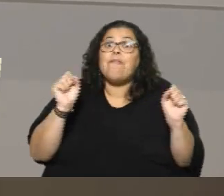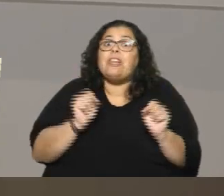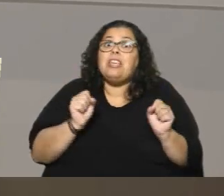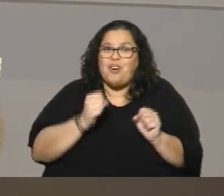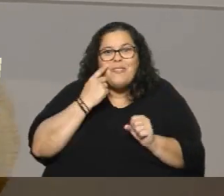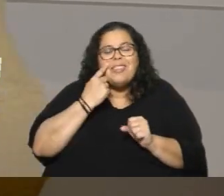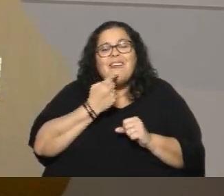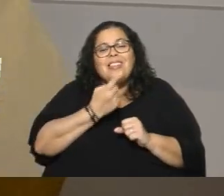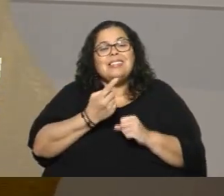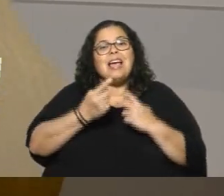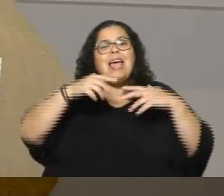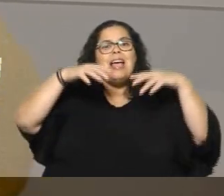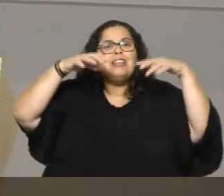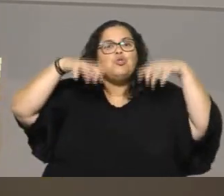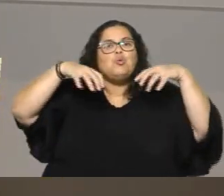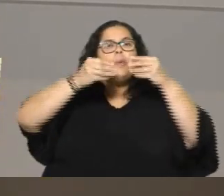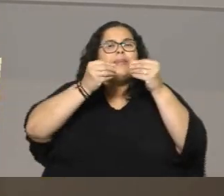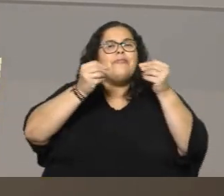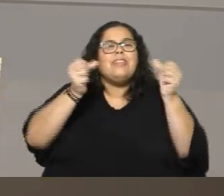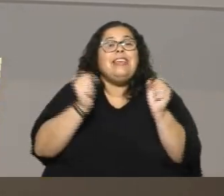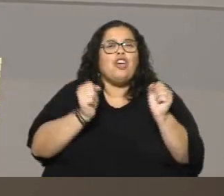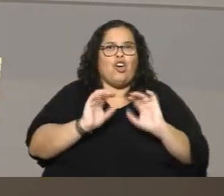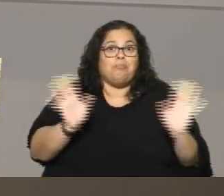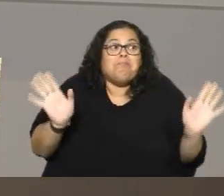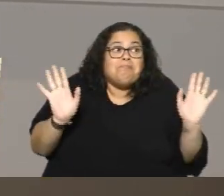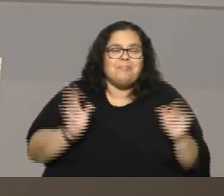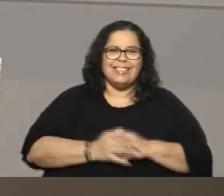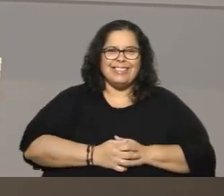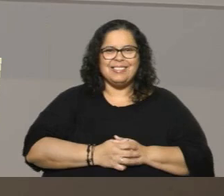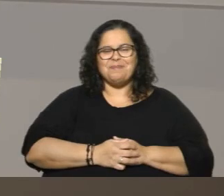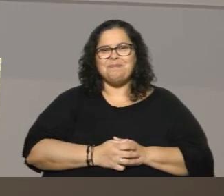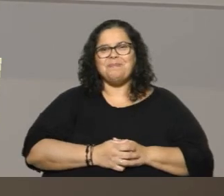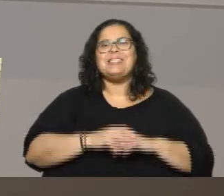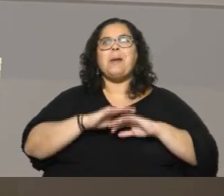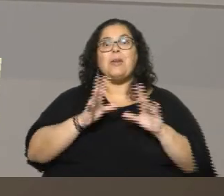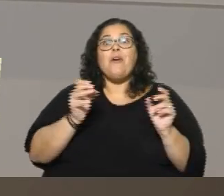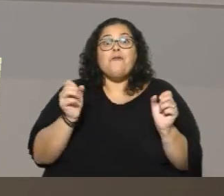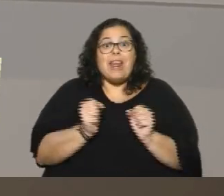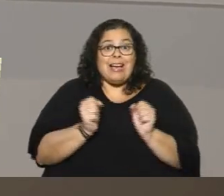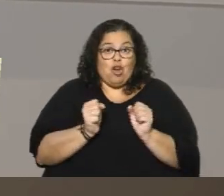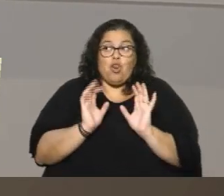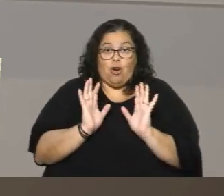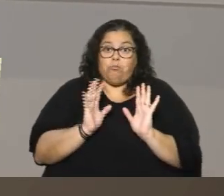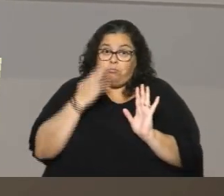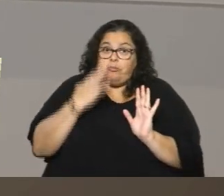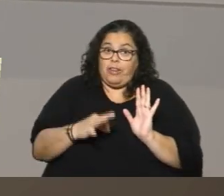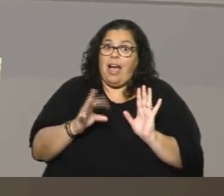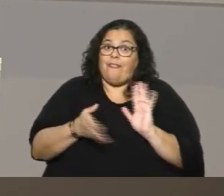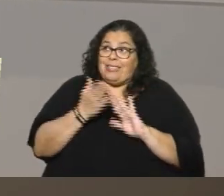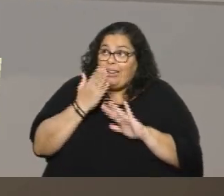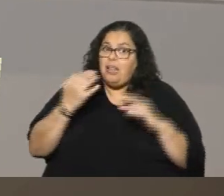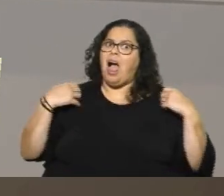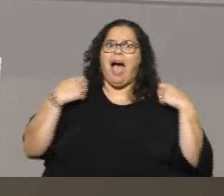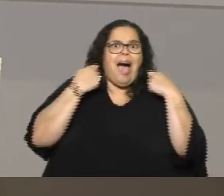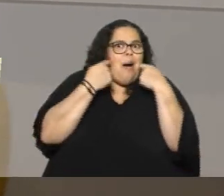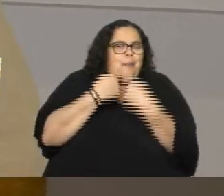dice, ¿viste qué dice la gente? Lllovina como de frío. Bueno, pero está fresco, así que si va a salir, hágalo muy abrigado.